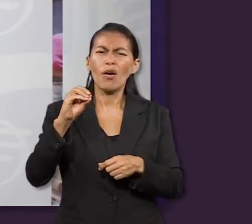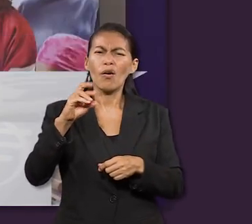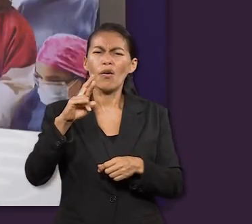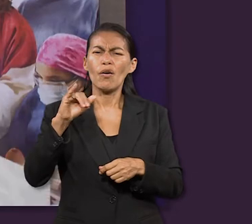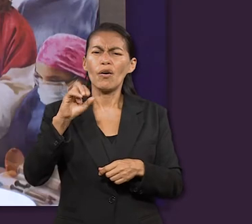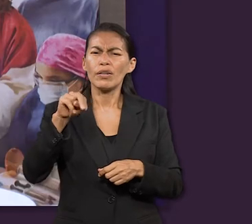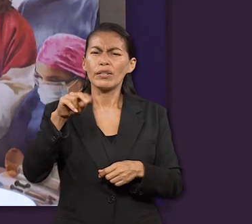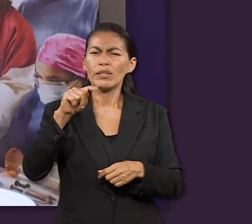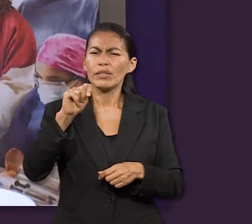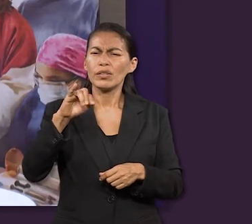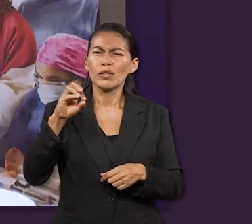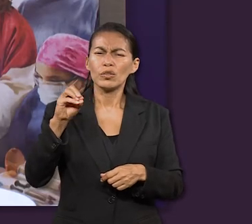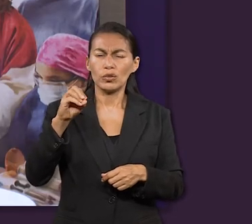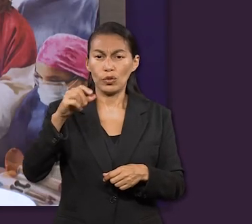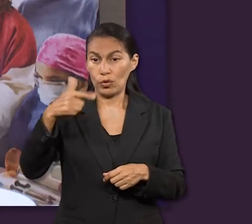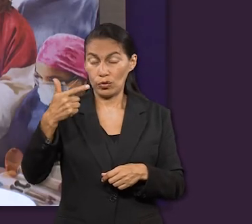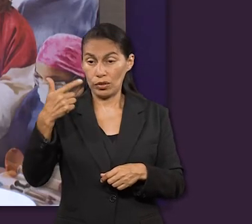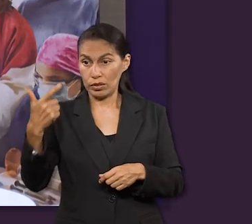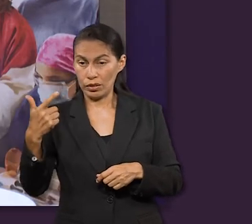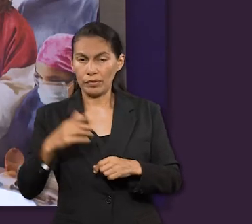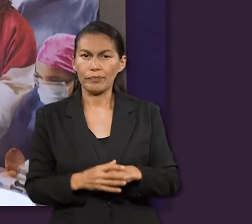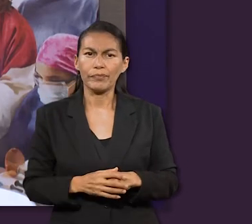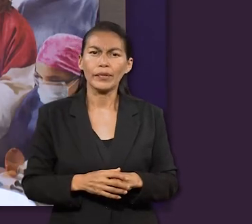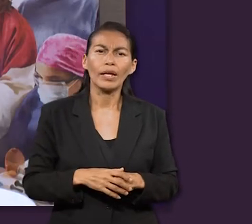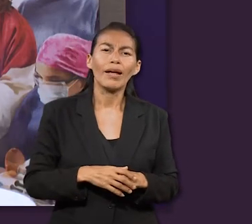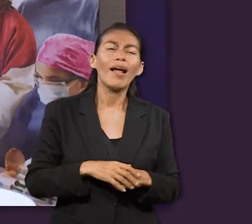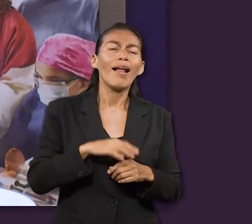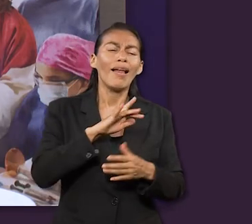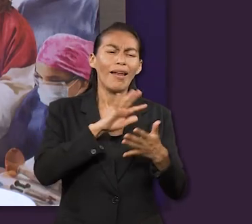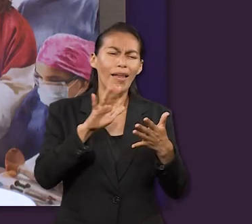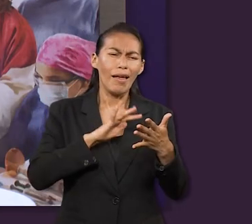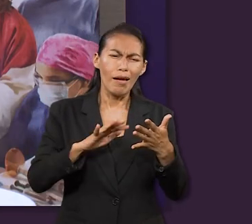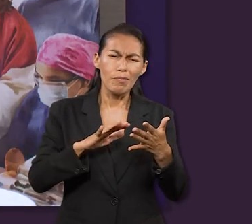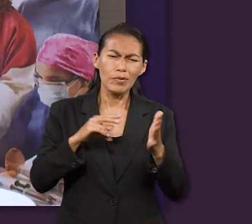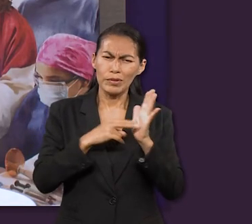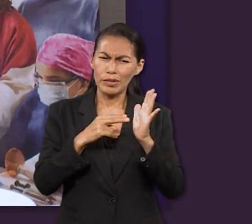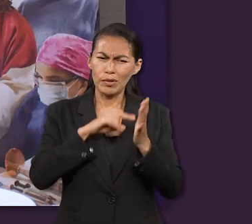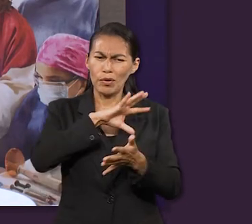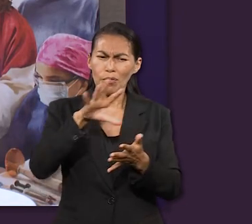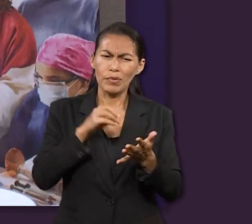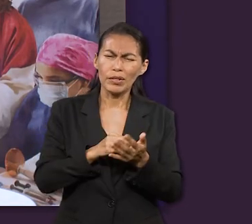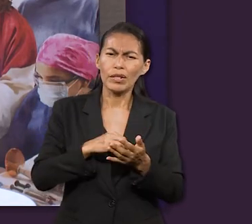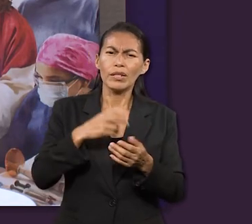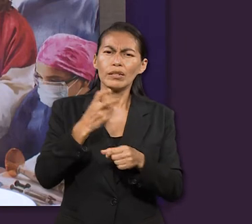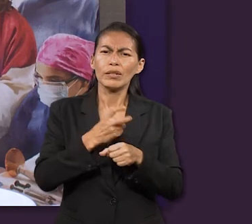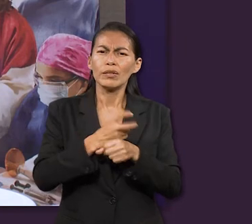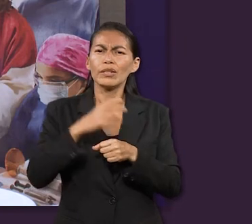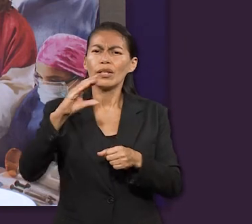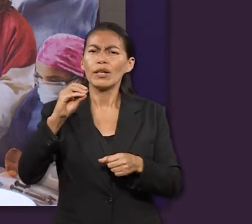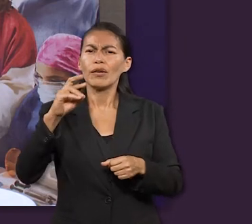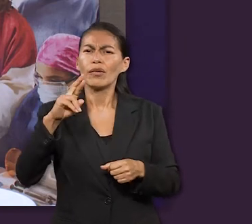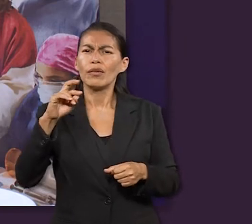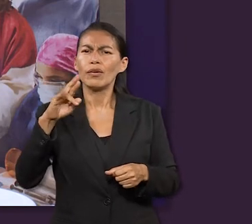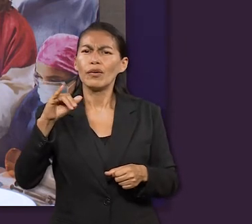Leamos el texto completo. 2 Corintios 12